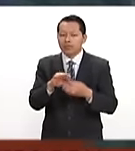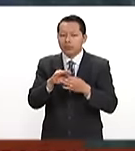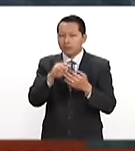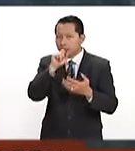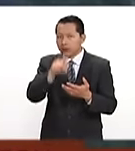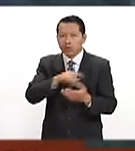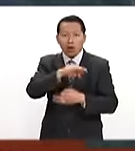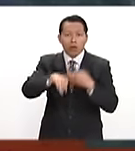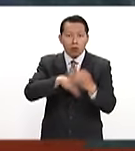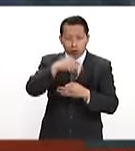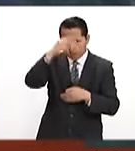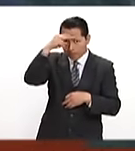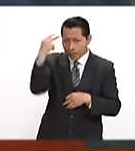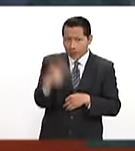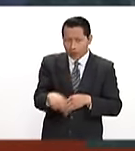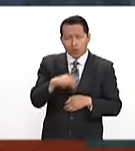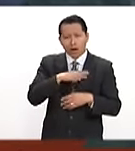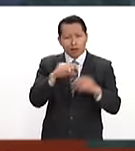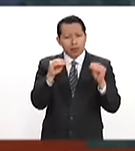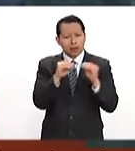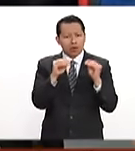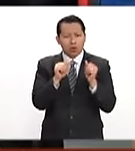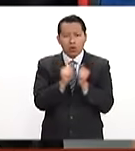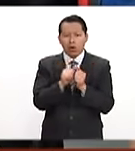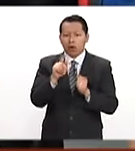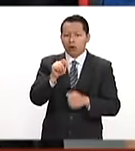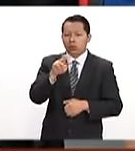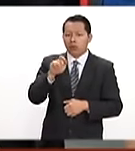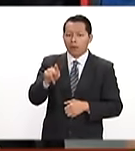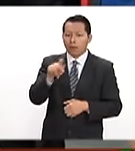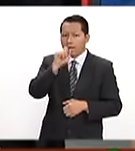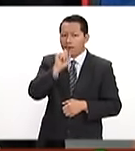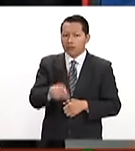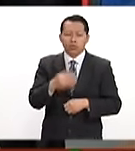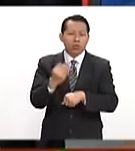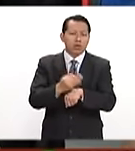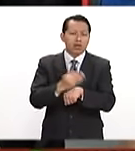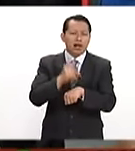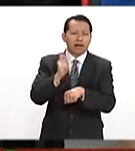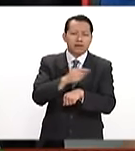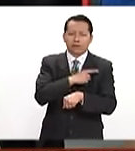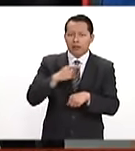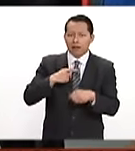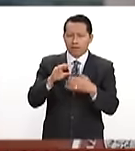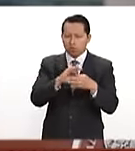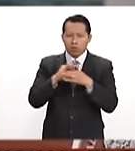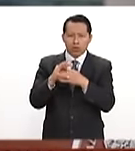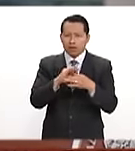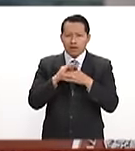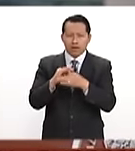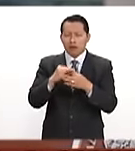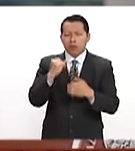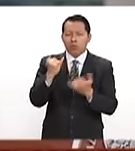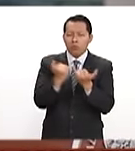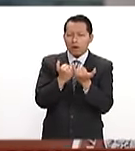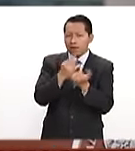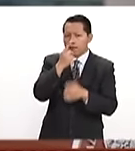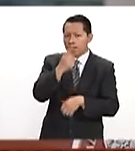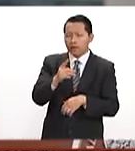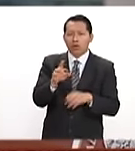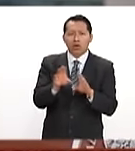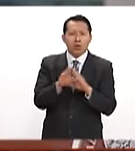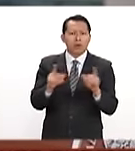los mexicanos en el diálogo que sostendrá con Donald Trump. Dijo que estos son momentos de unidad y aplaudió la celebración del